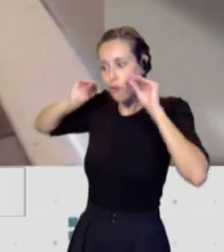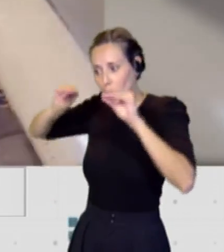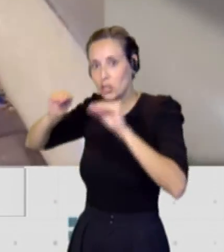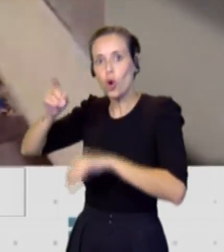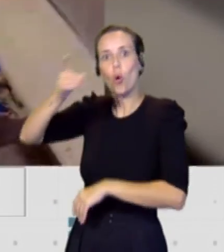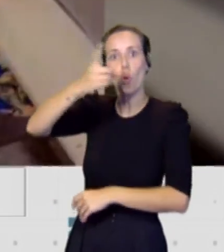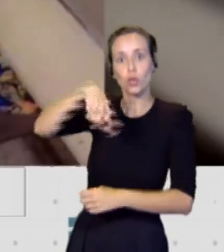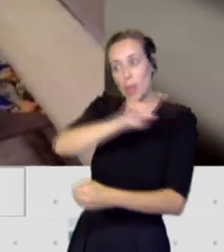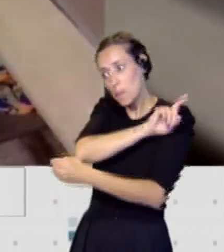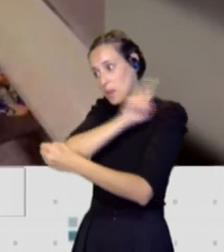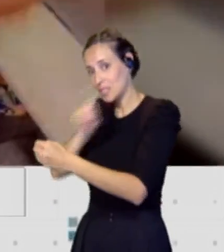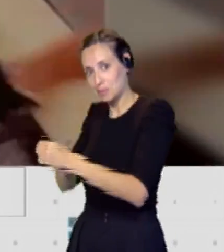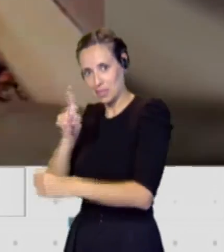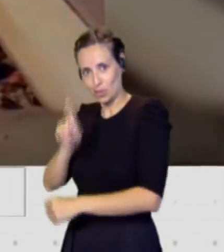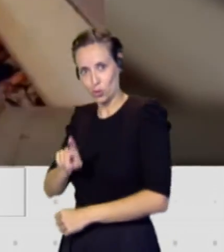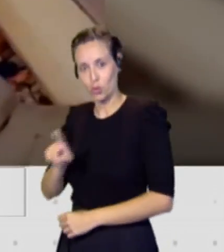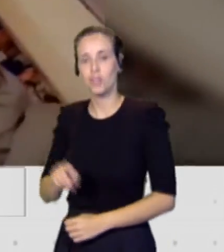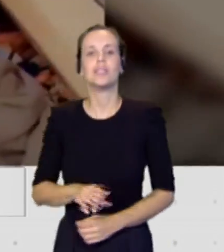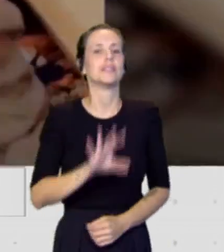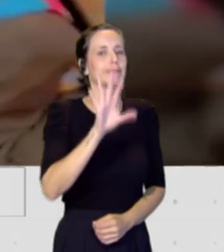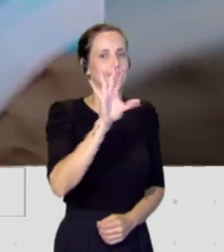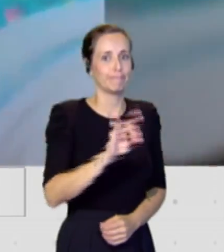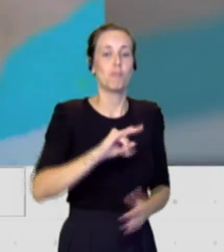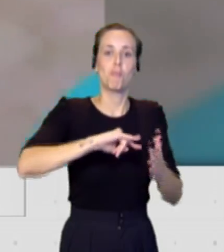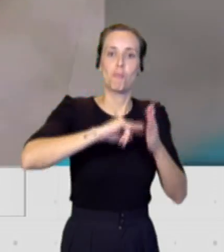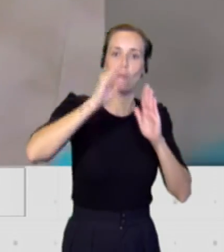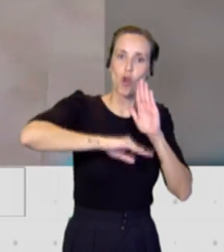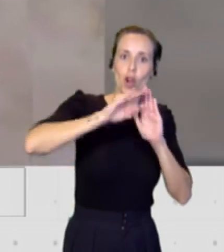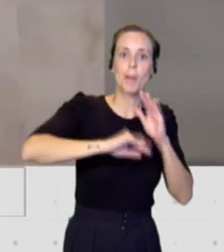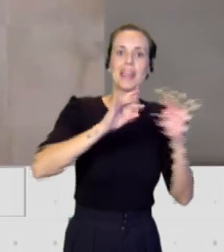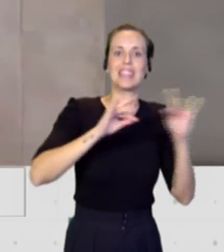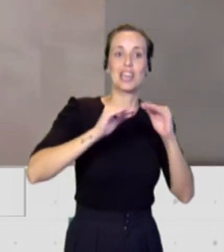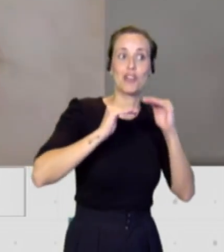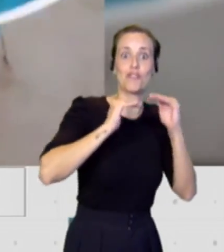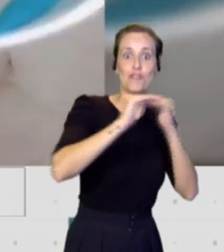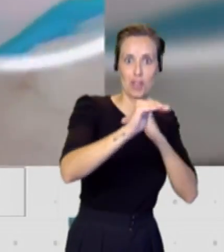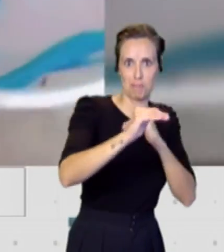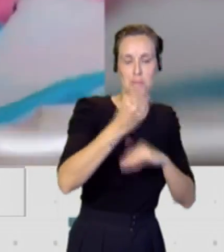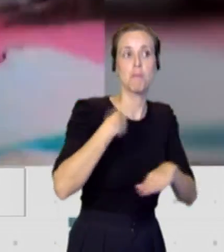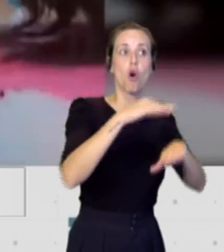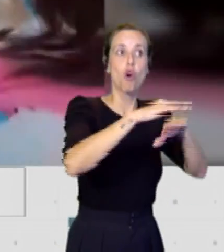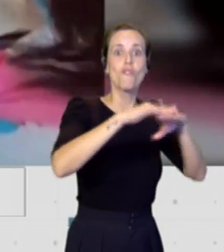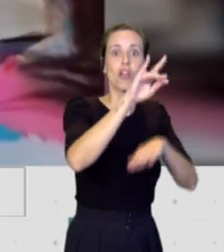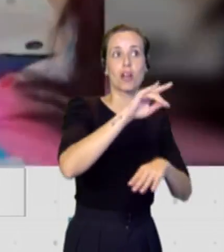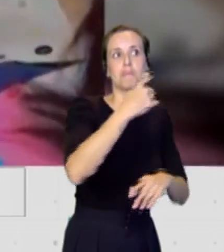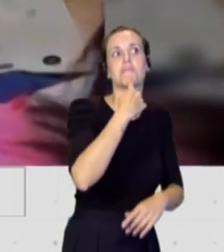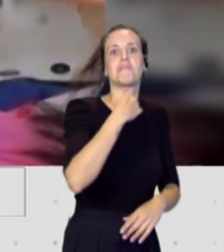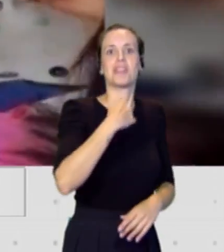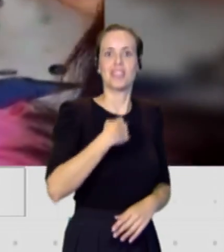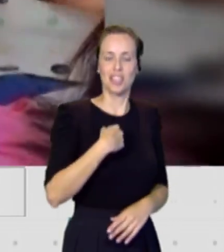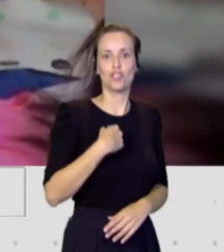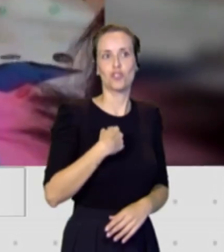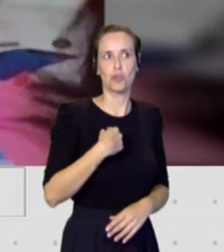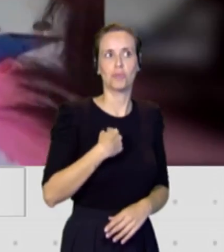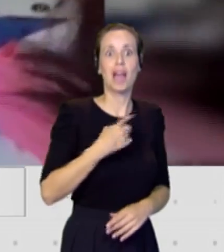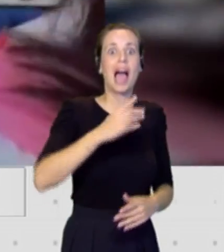Efectivamente. Yo creo que el éxito del programa Dierra Firme, que desde el gobierno de Canarias me han comentado ya, que están estudiando incluso